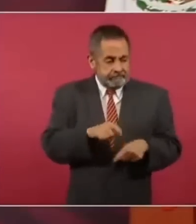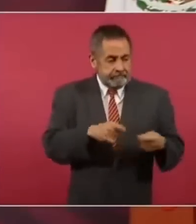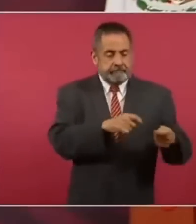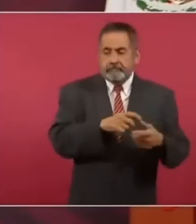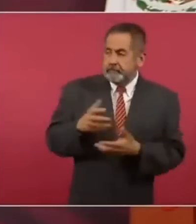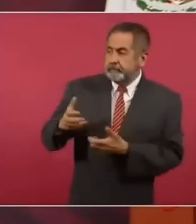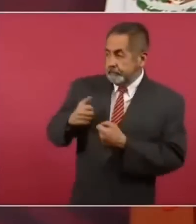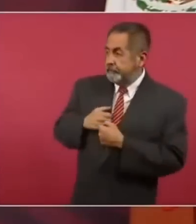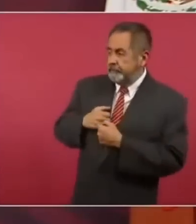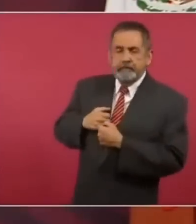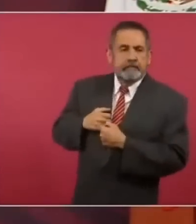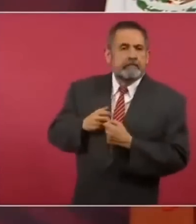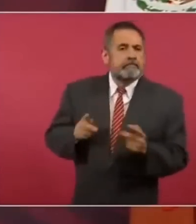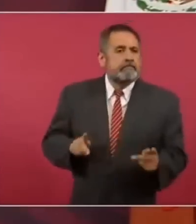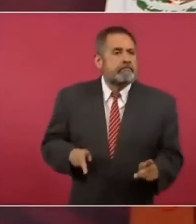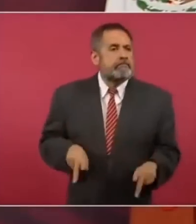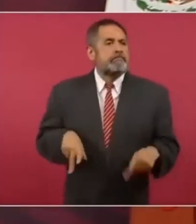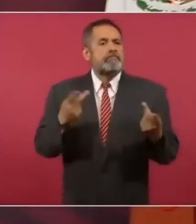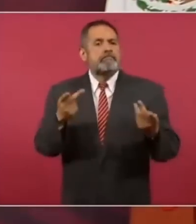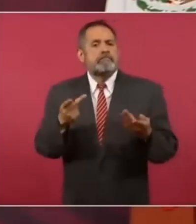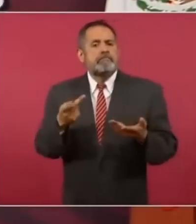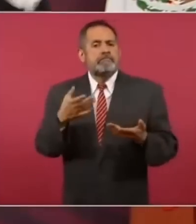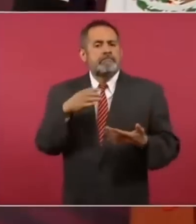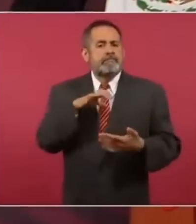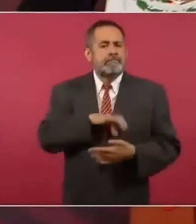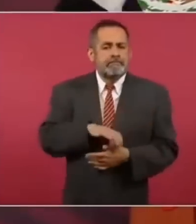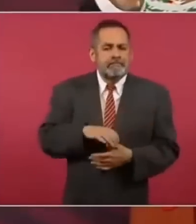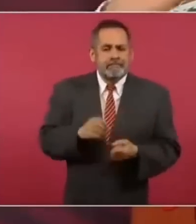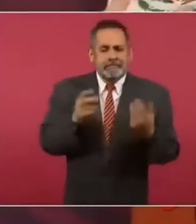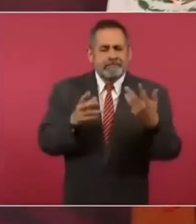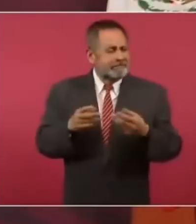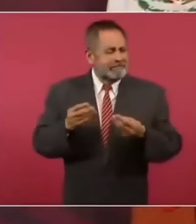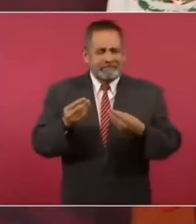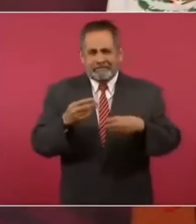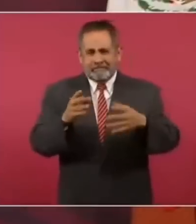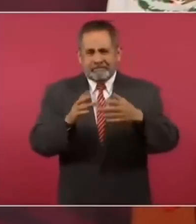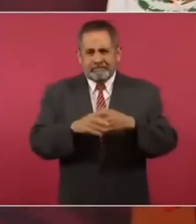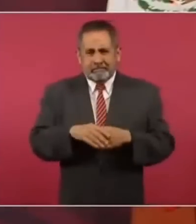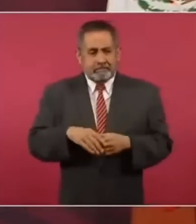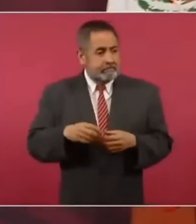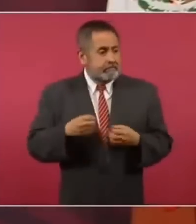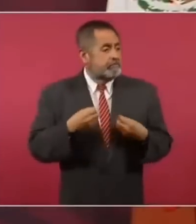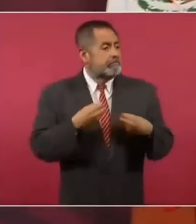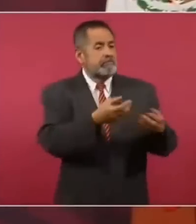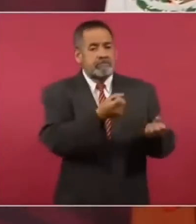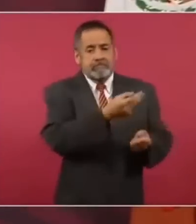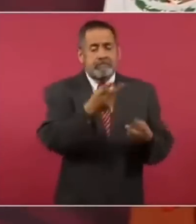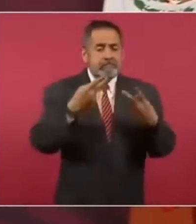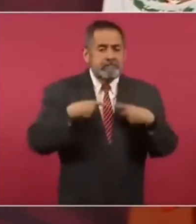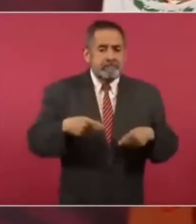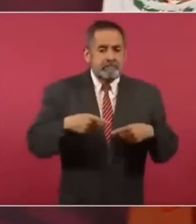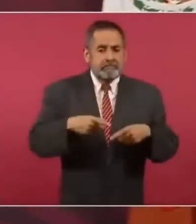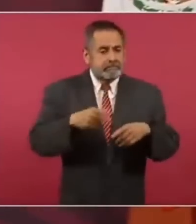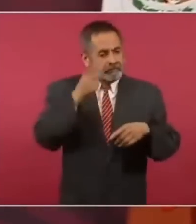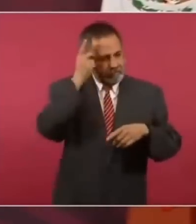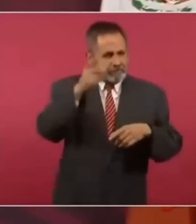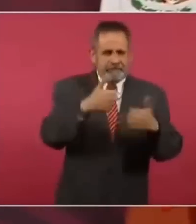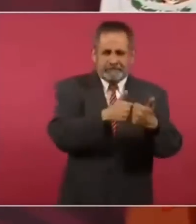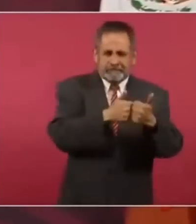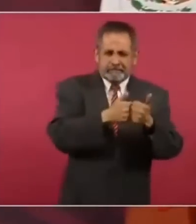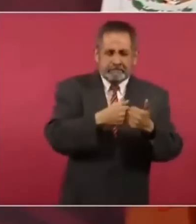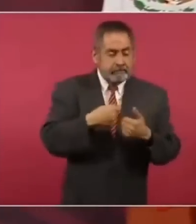esas concesiones concesiones bueno le entregaron hasta a panaderos pero no